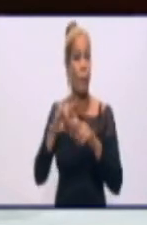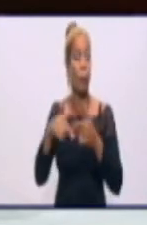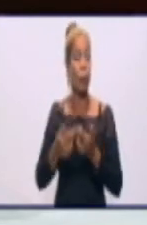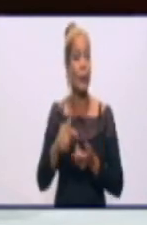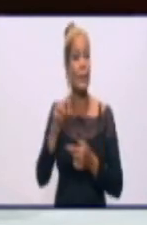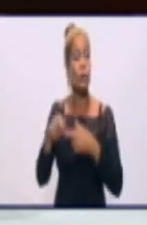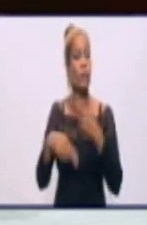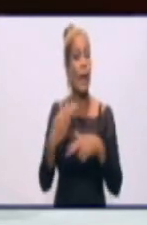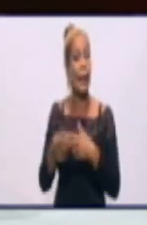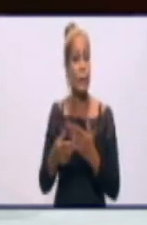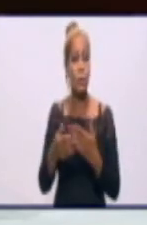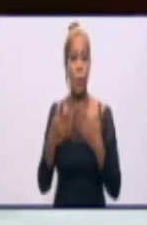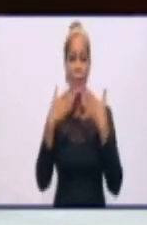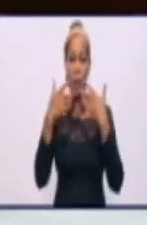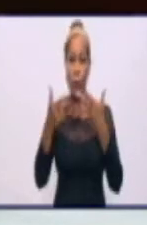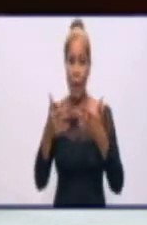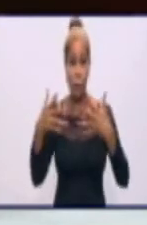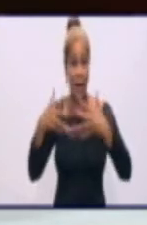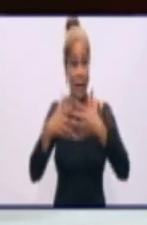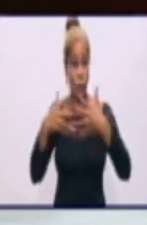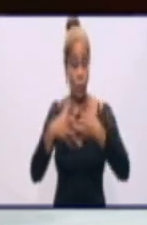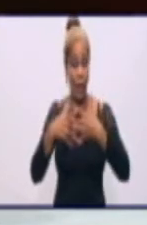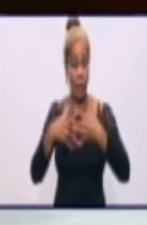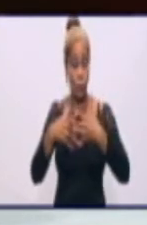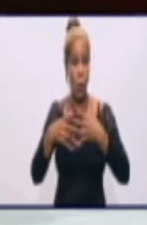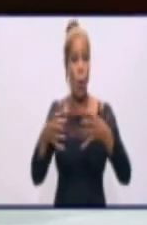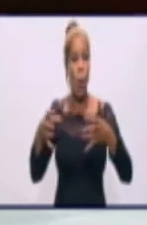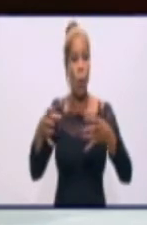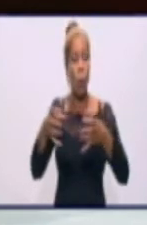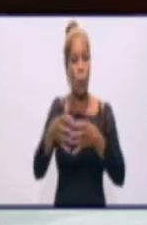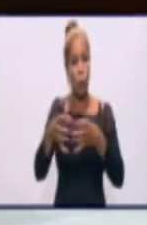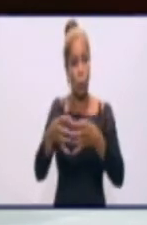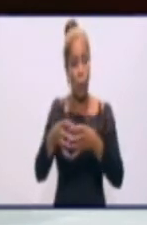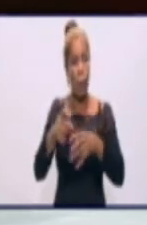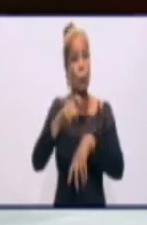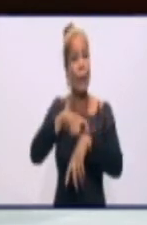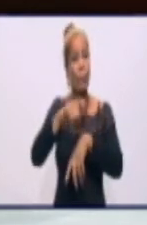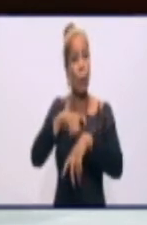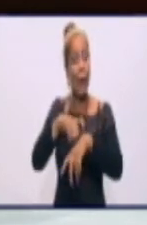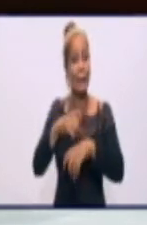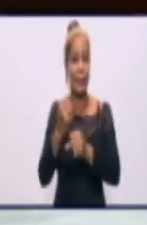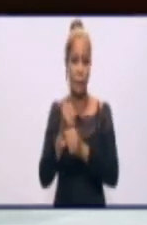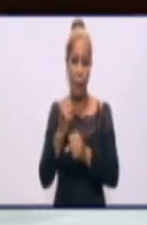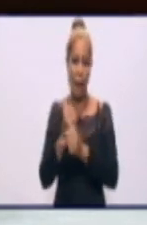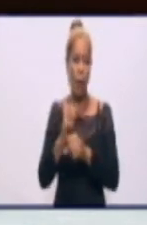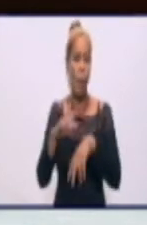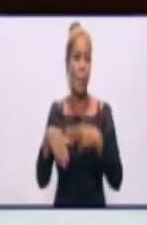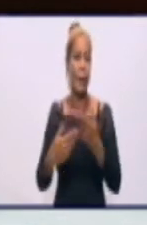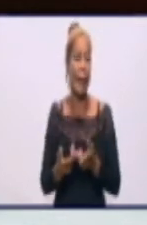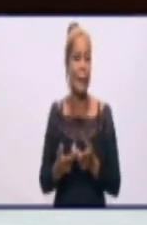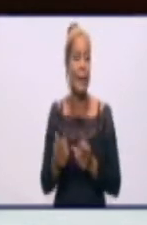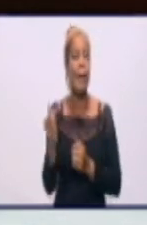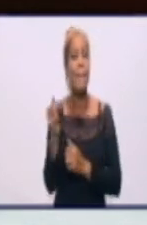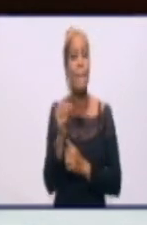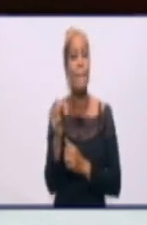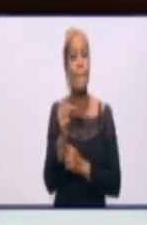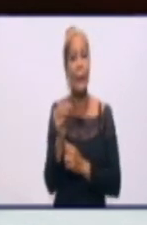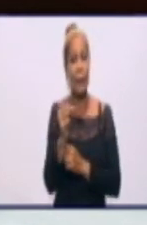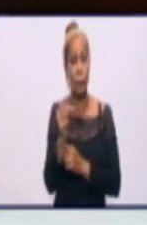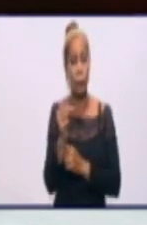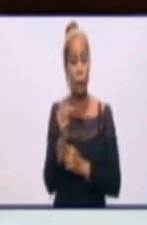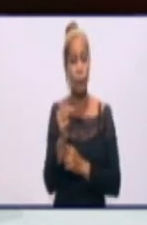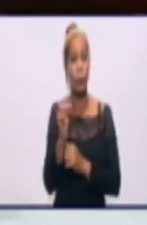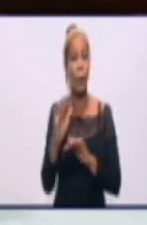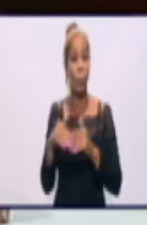de Trabajo en Granma, que debe haber mayor información a la población sobre las afectaciones al servicio eléctrico, atendiendo a la